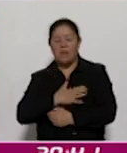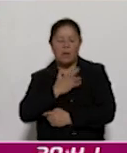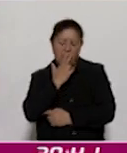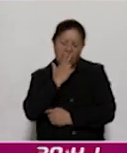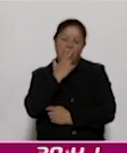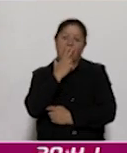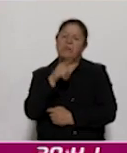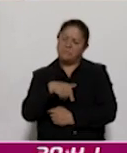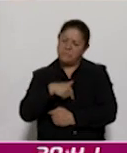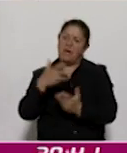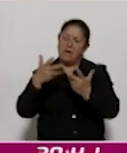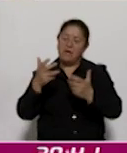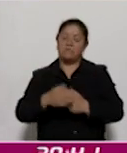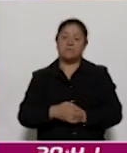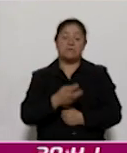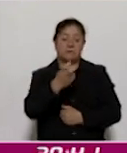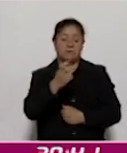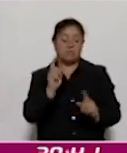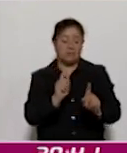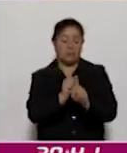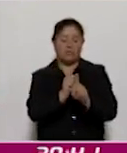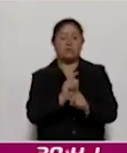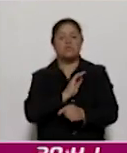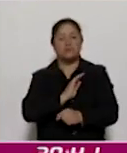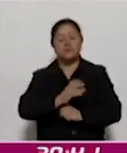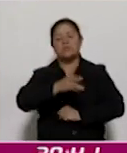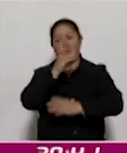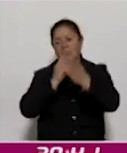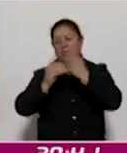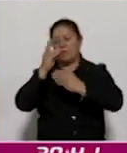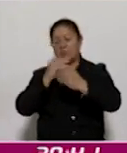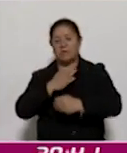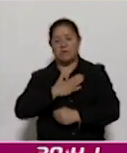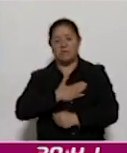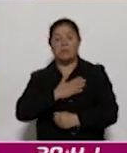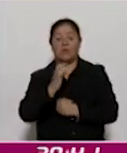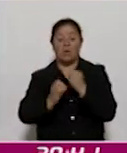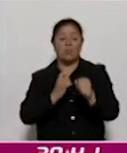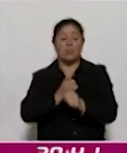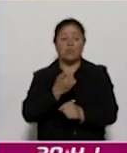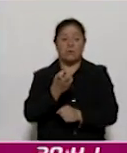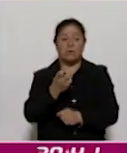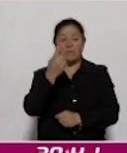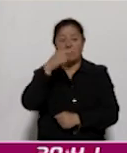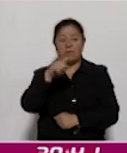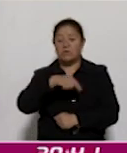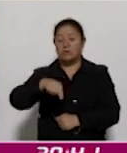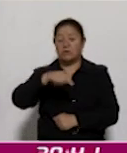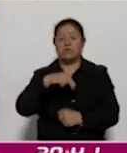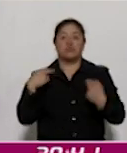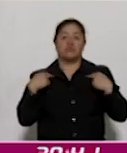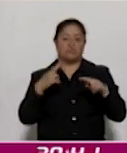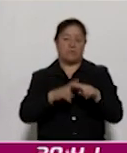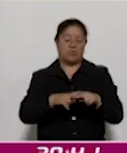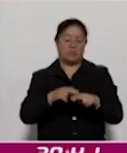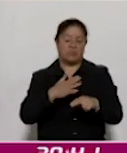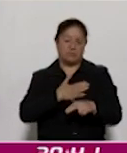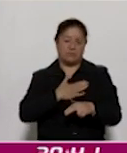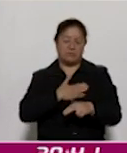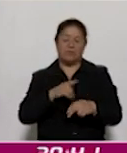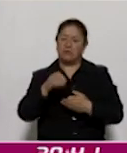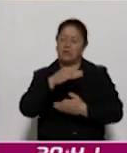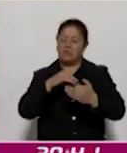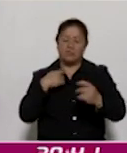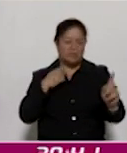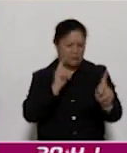estos encuentros nos permiten aprender entre nosotros, es una oportunidad para que las maestras, los maestros, los colegas, nos vamos a abrazar